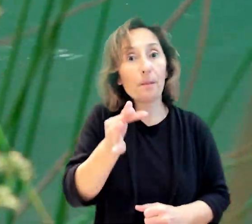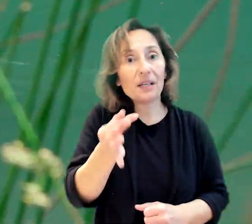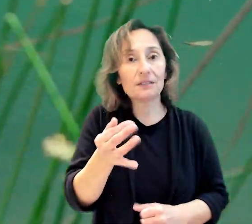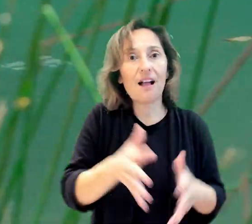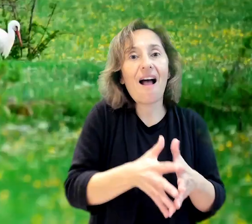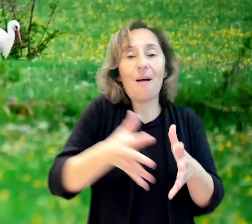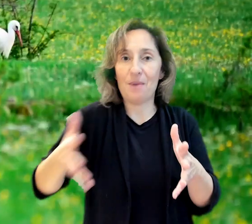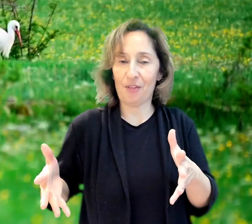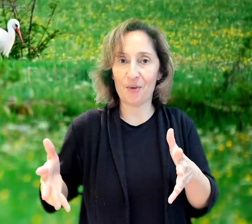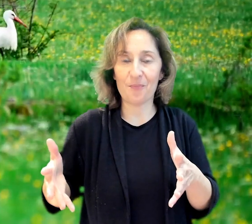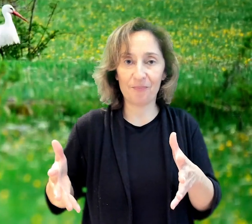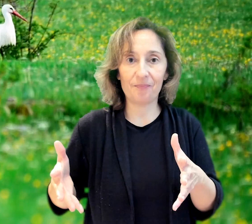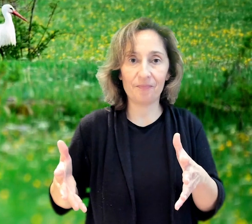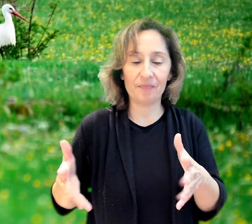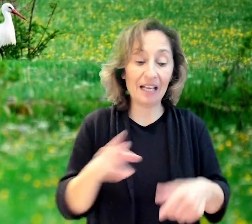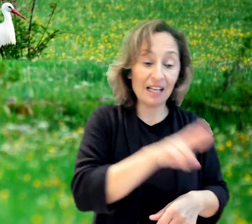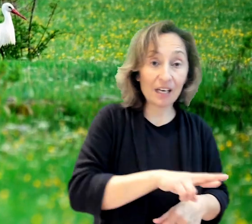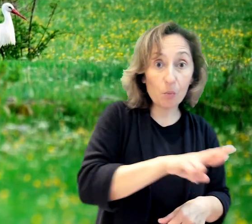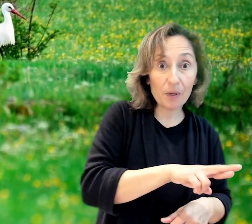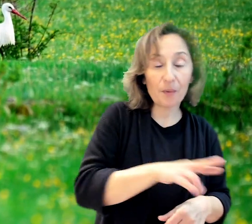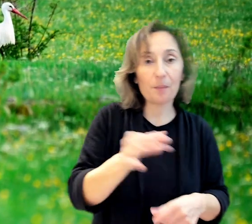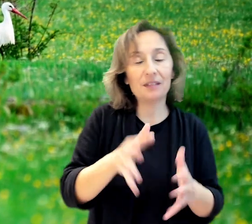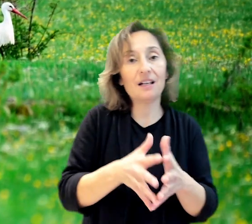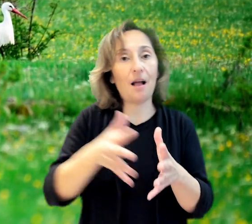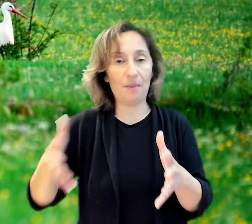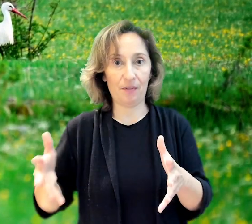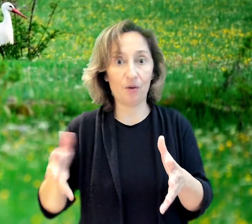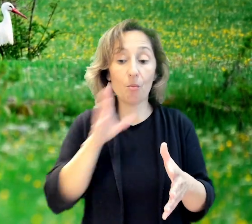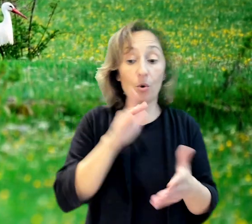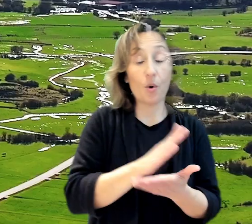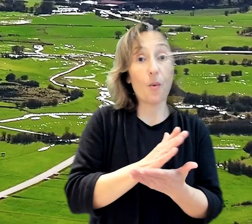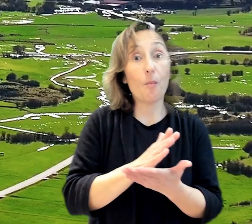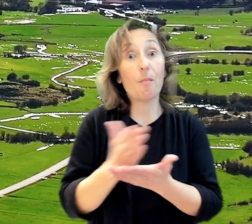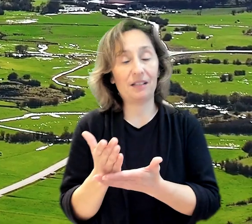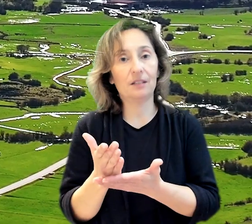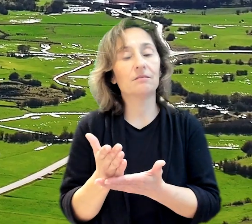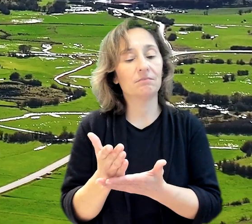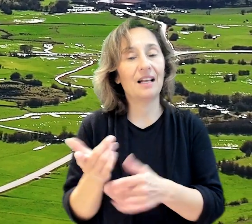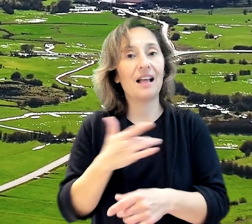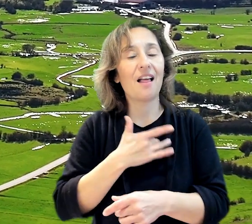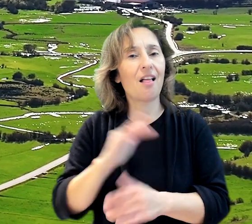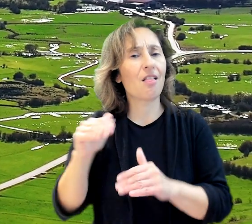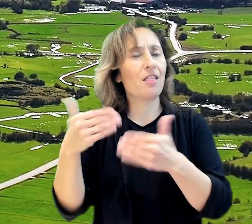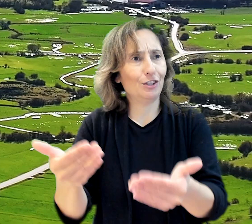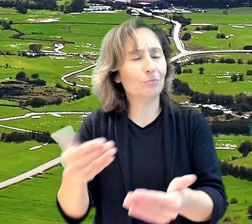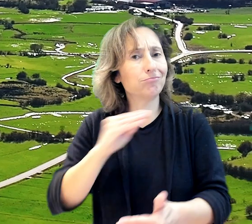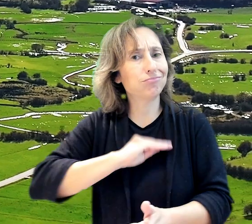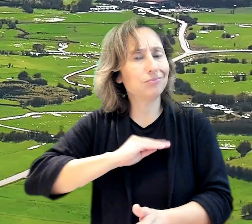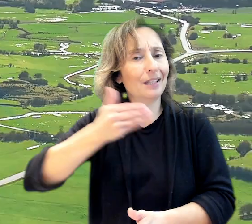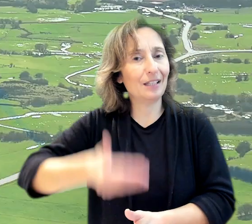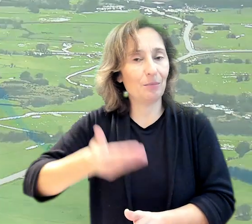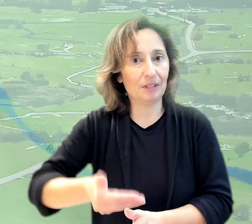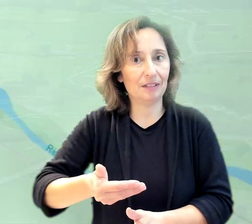Y además hay ampliación, recuperación y ampliación, porque hay una parte también, una cesión